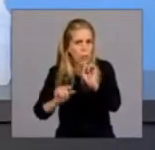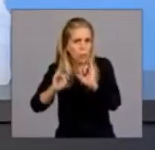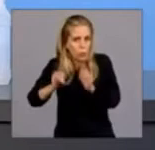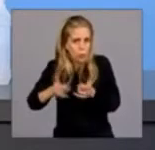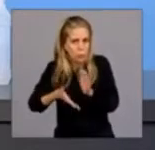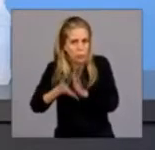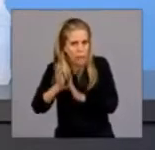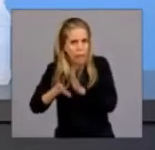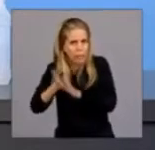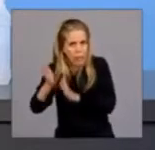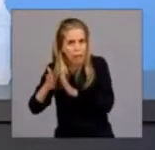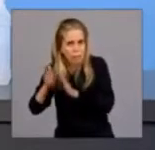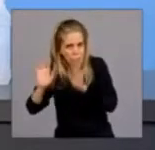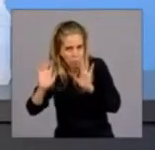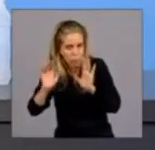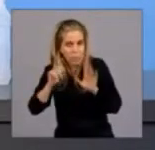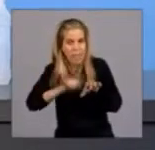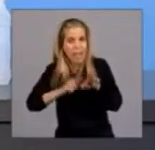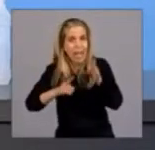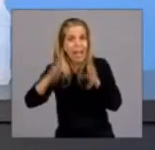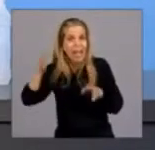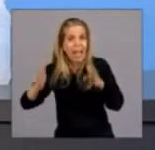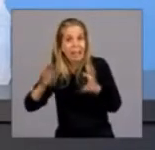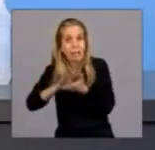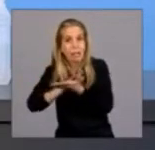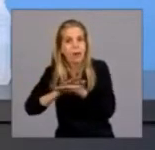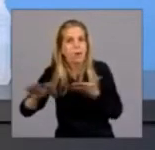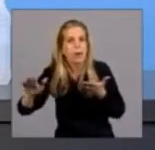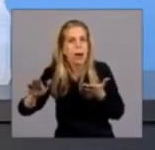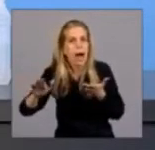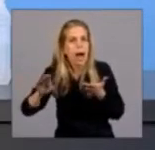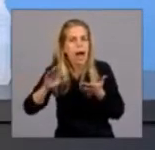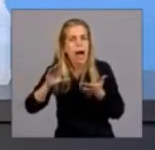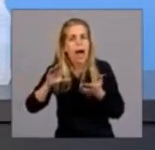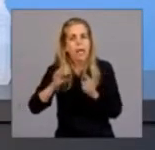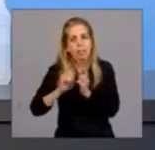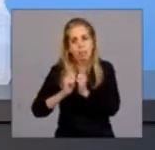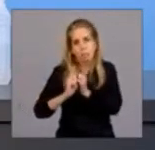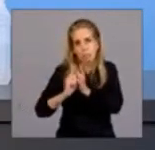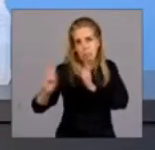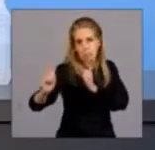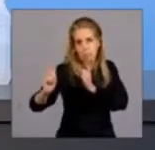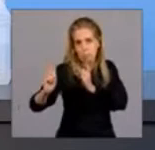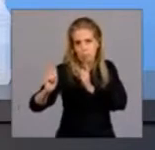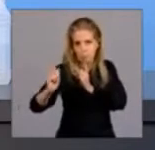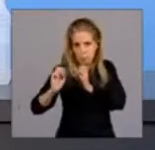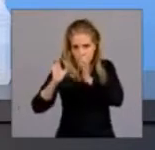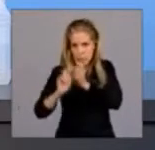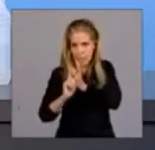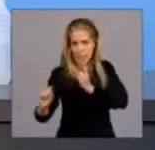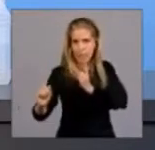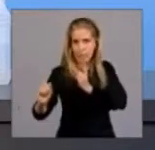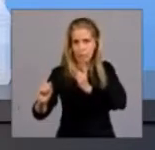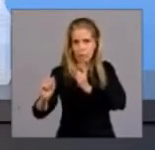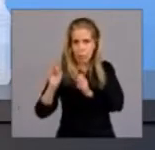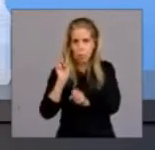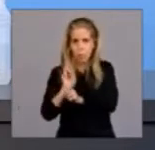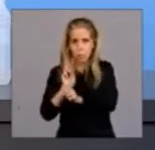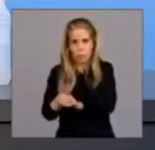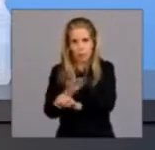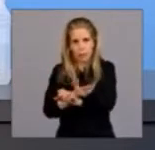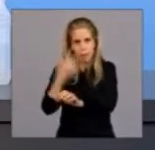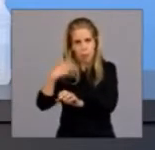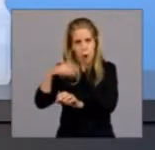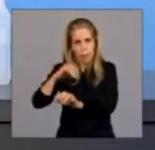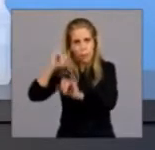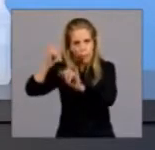y van a entrar en una etapa que llamamos distanciamiento social preventivo y obligatorio. ¿Qué diferencia hay entre